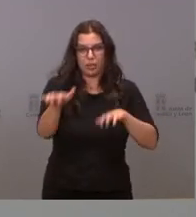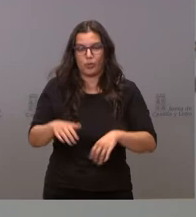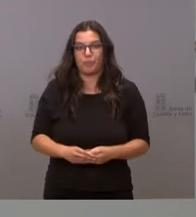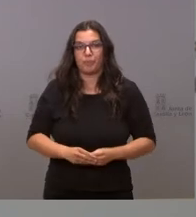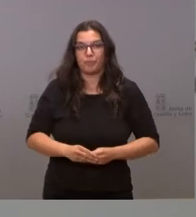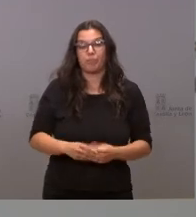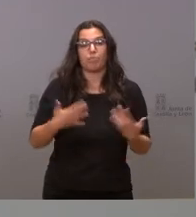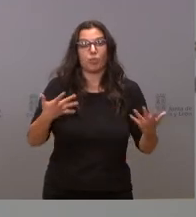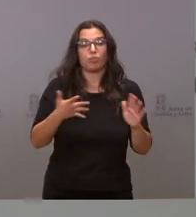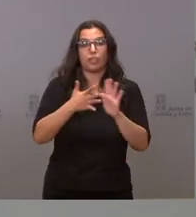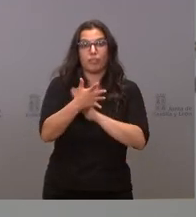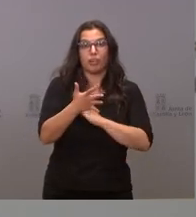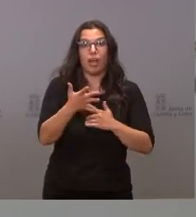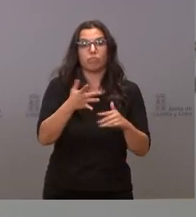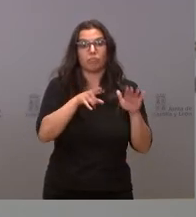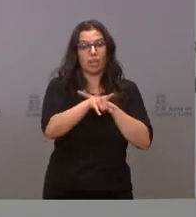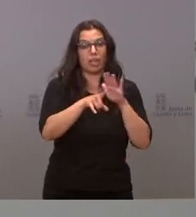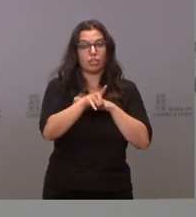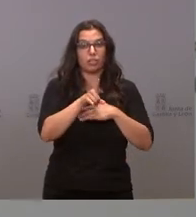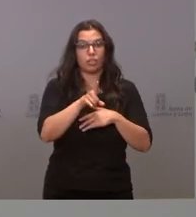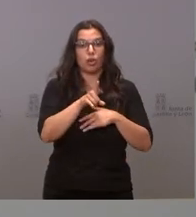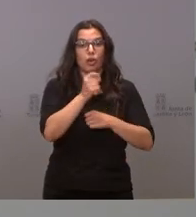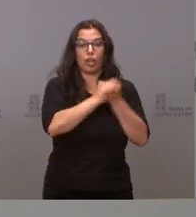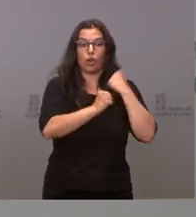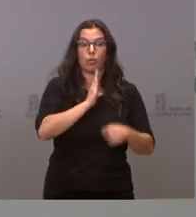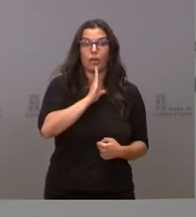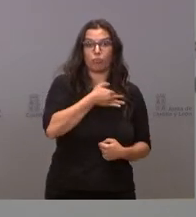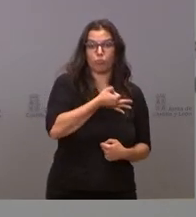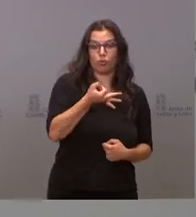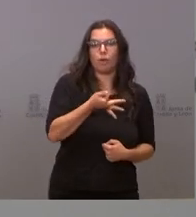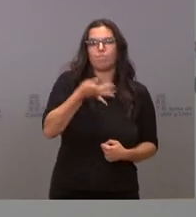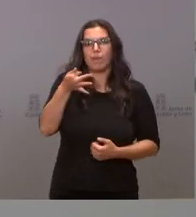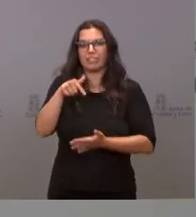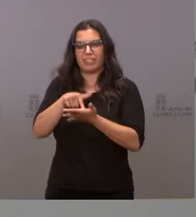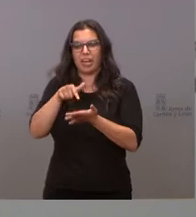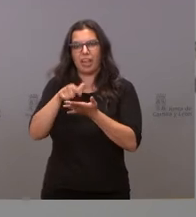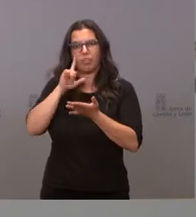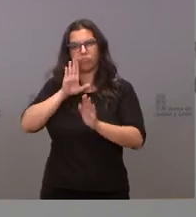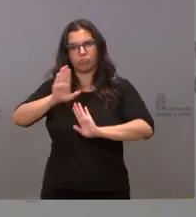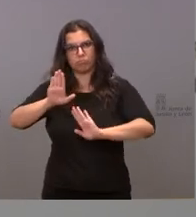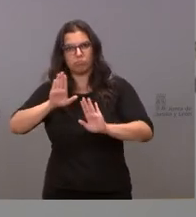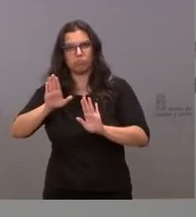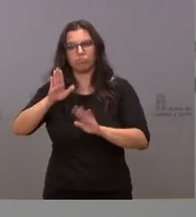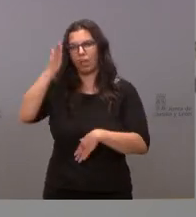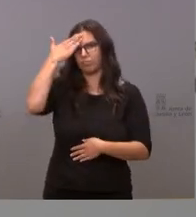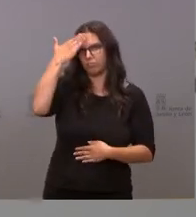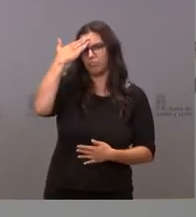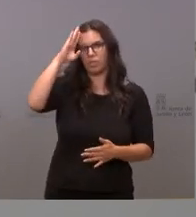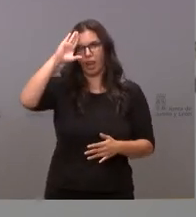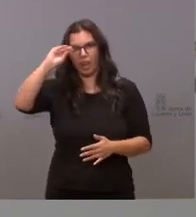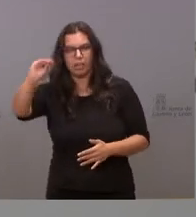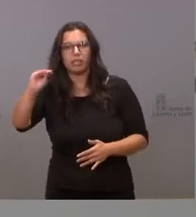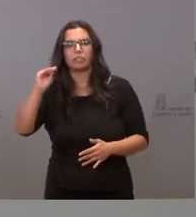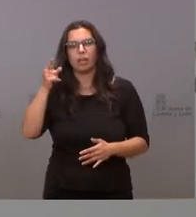Acompañamos, por tanto, la buena gestión económica con una fiscalidad moderada, con una fiscalidad inteligente, en la que